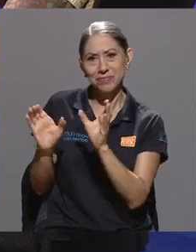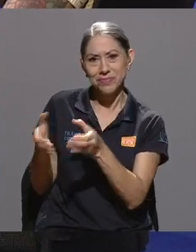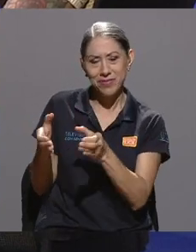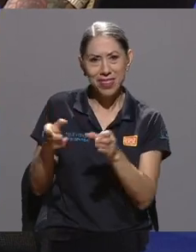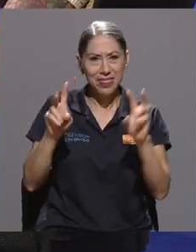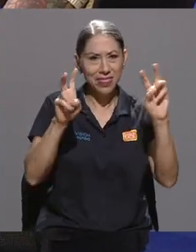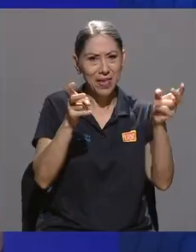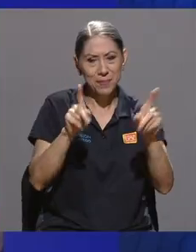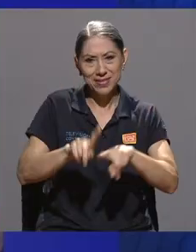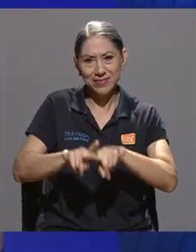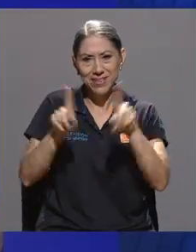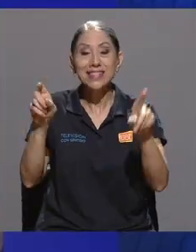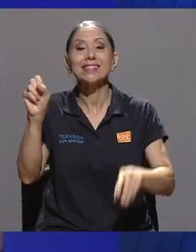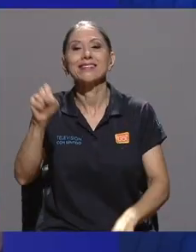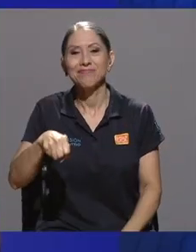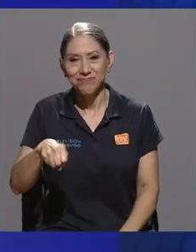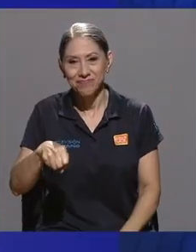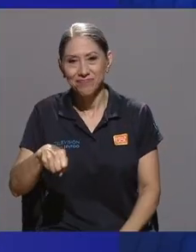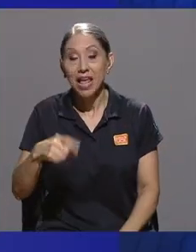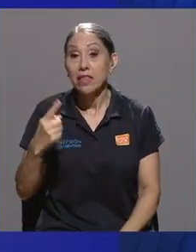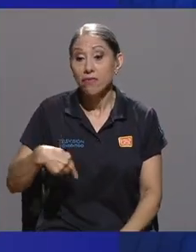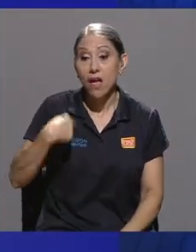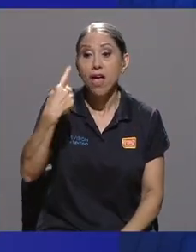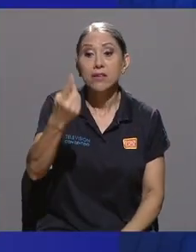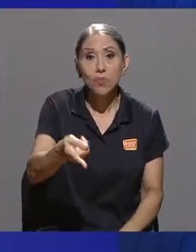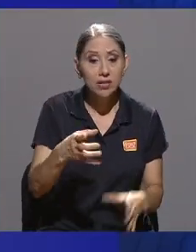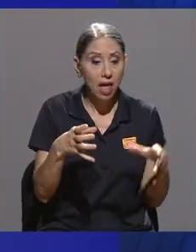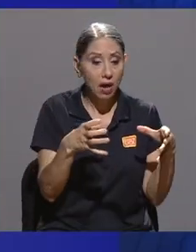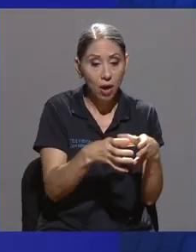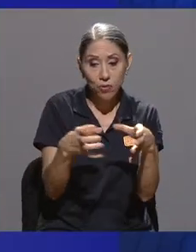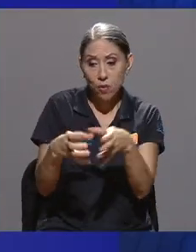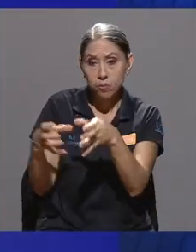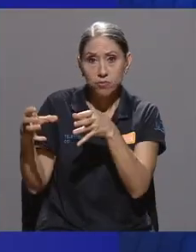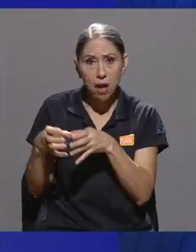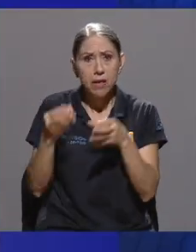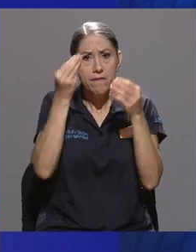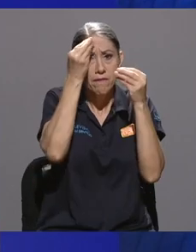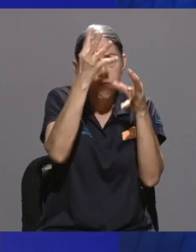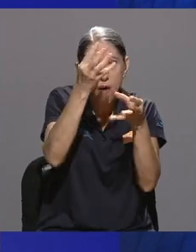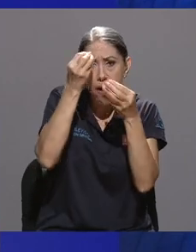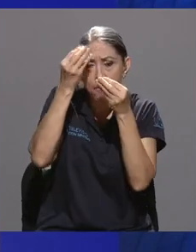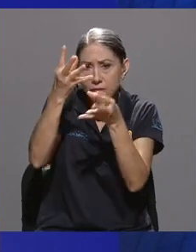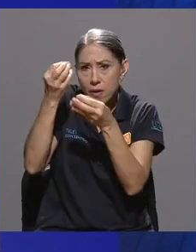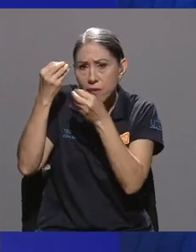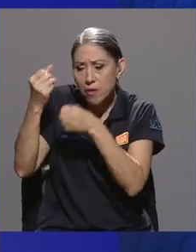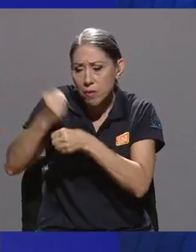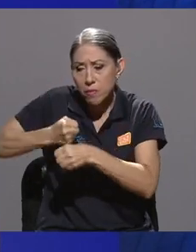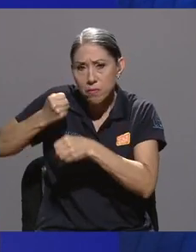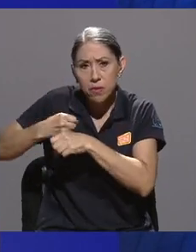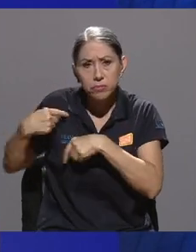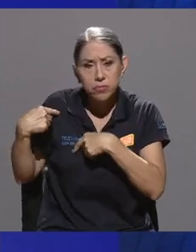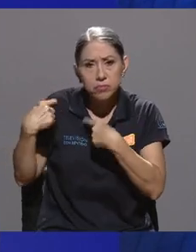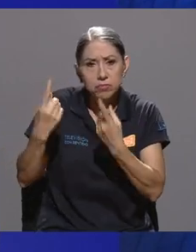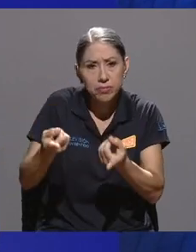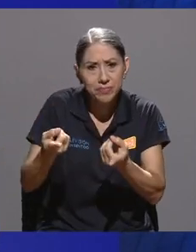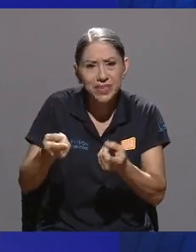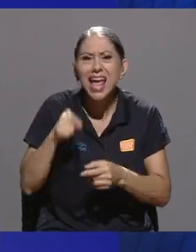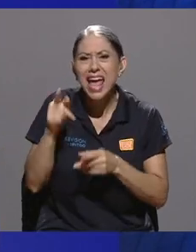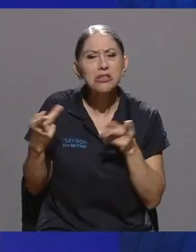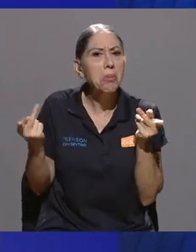diferentes áreas. Nos enfocamos y, pues, después cada comisión va dando reportes o minutos, ¿verdad?, de los avances que ha realizado. Pero sí,